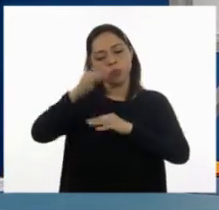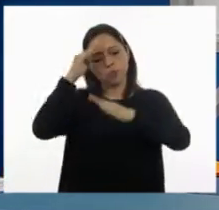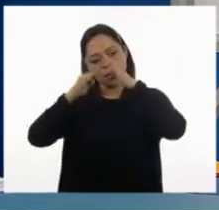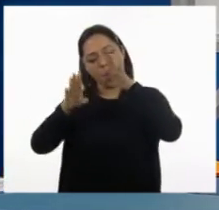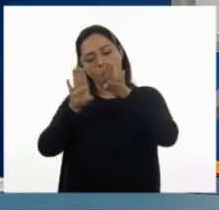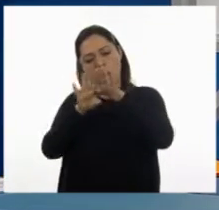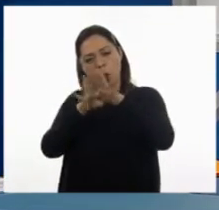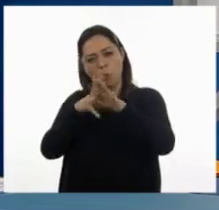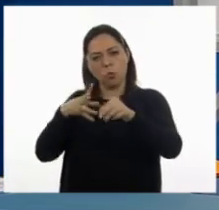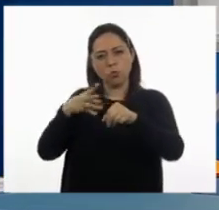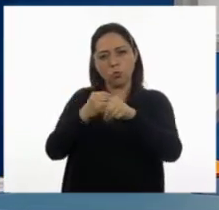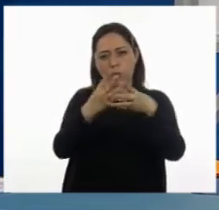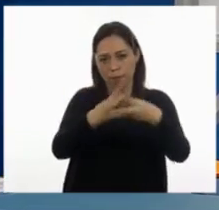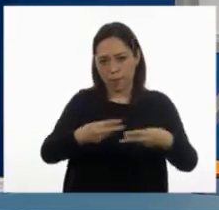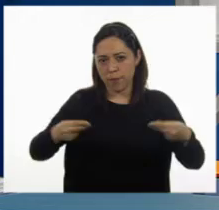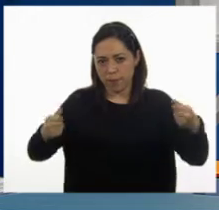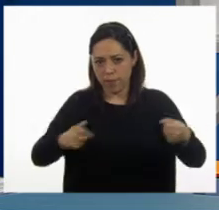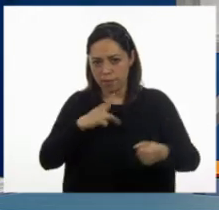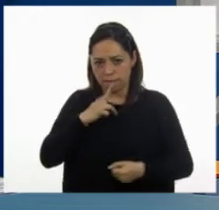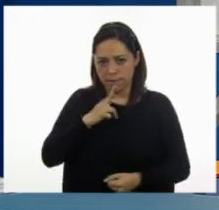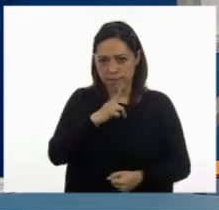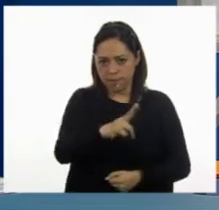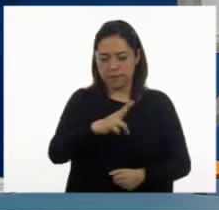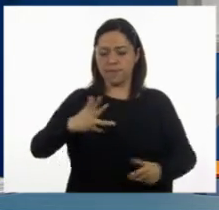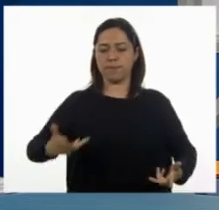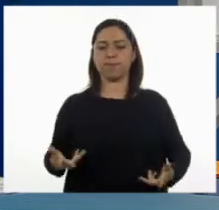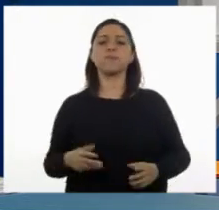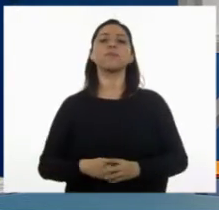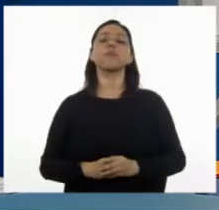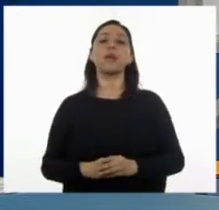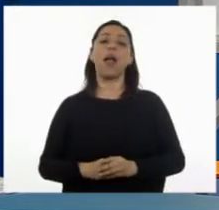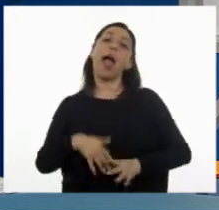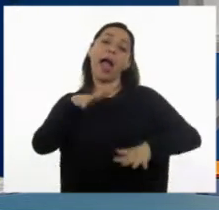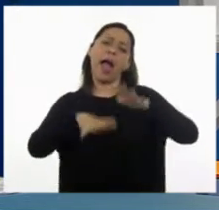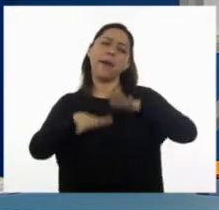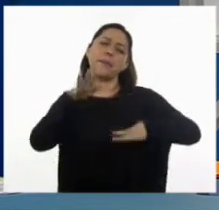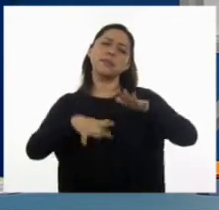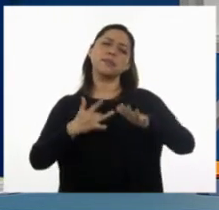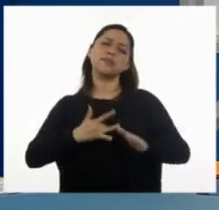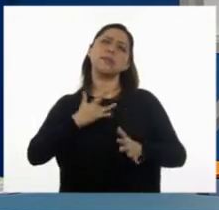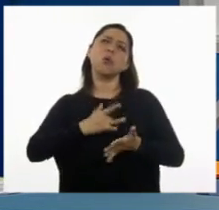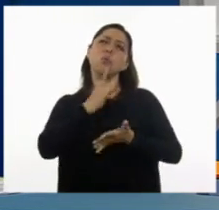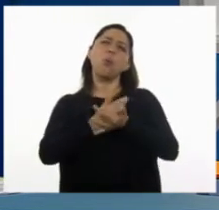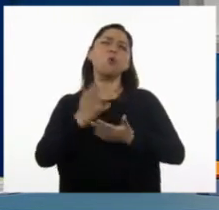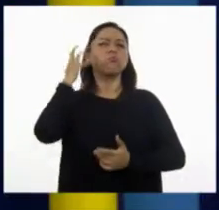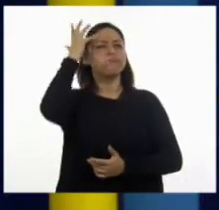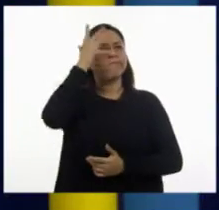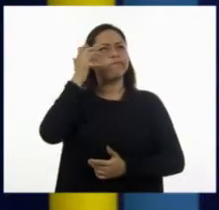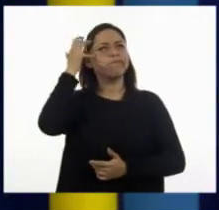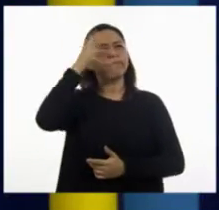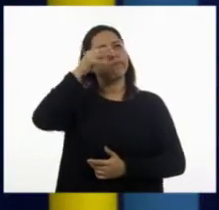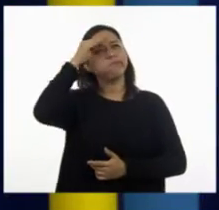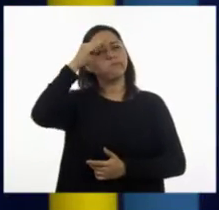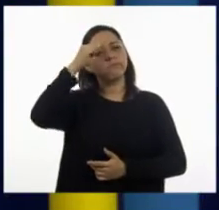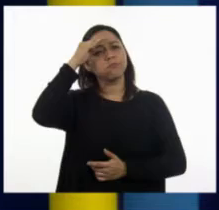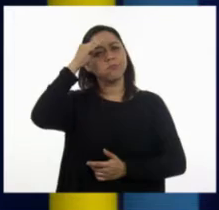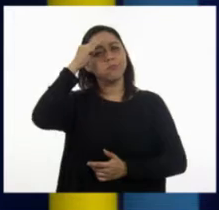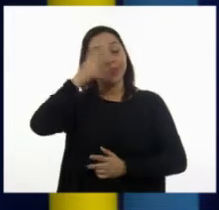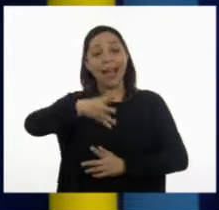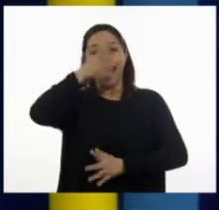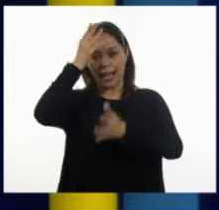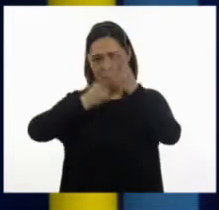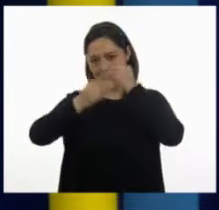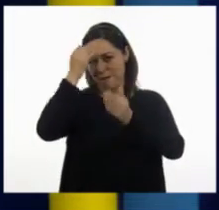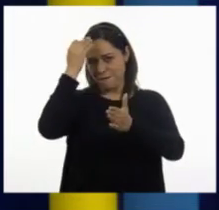Es más, en muchos casos sirven para reflexionar sobre lo que sabemos y hasta lo que nos falta por aprender. Pero en este